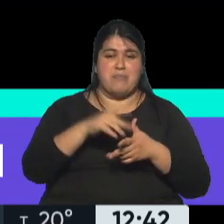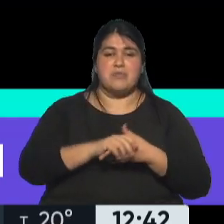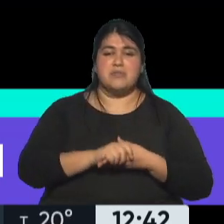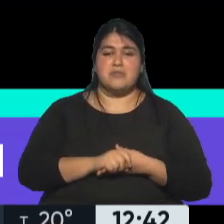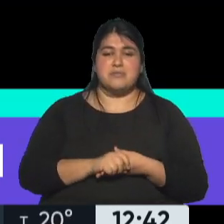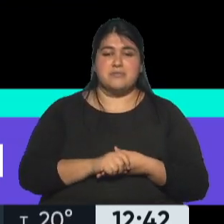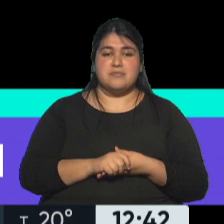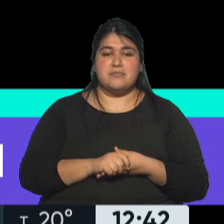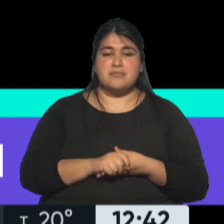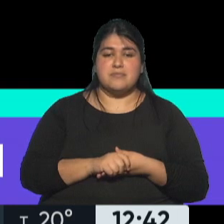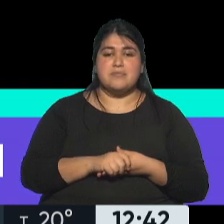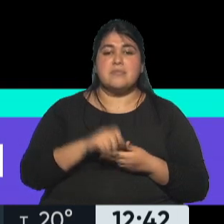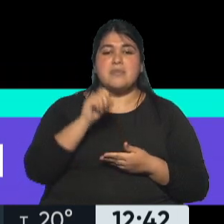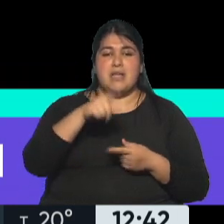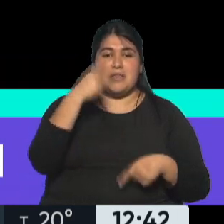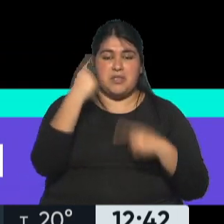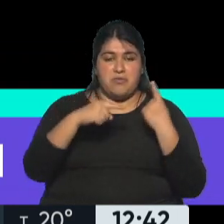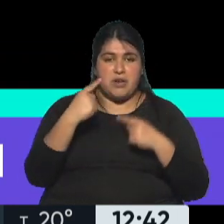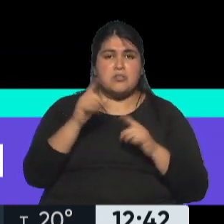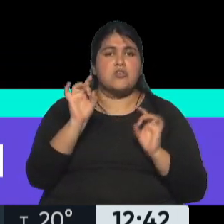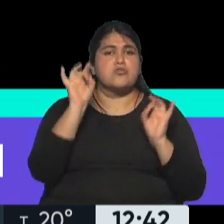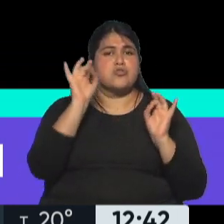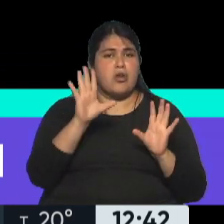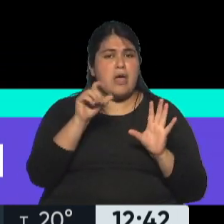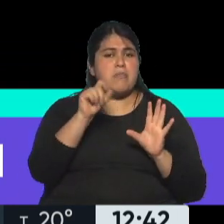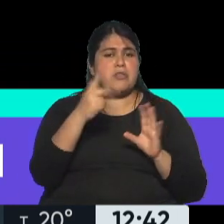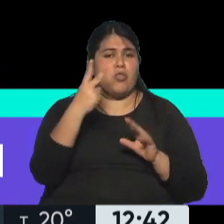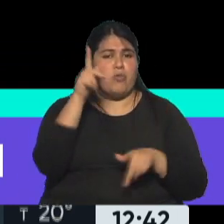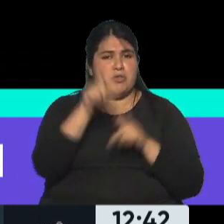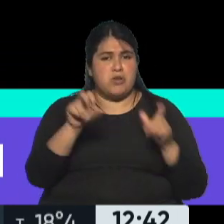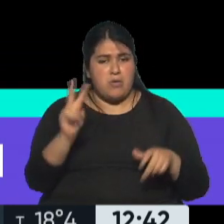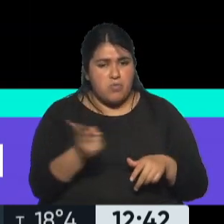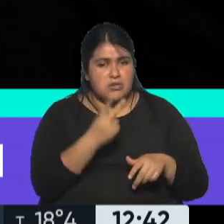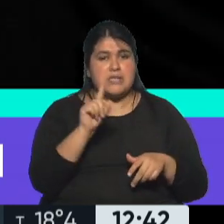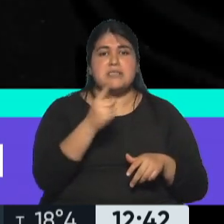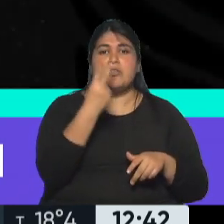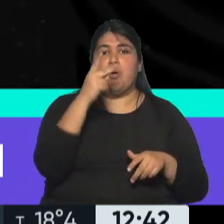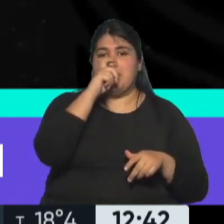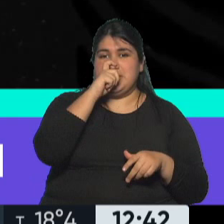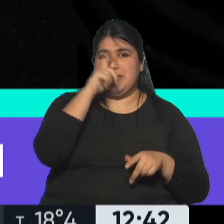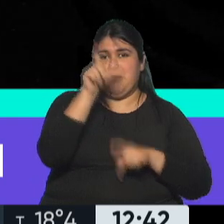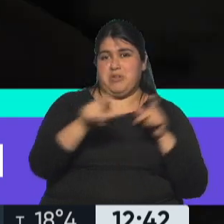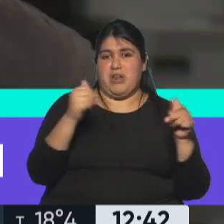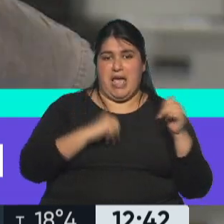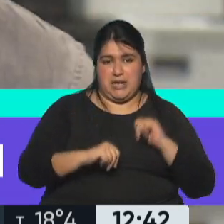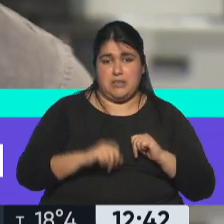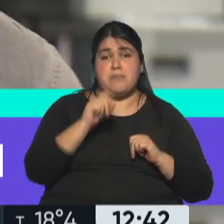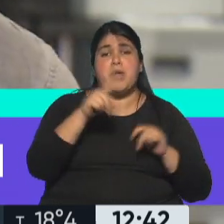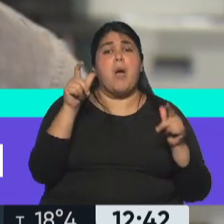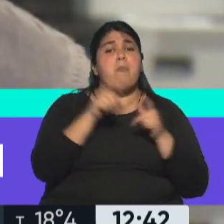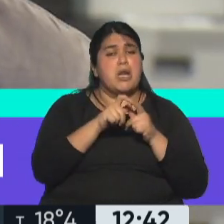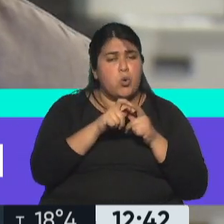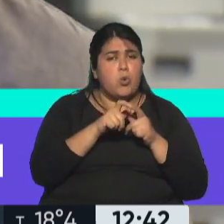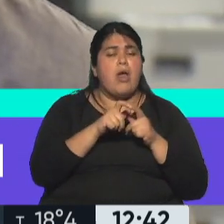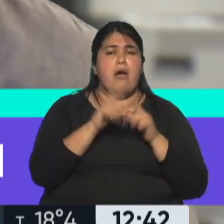Hasta el momento las autoridades soviéticas solo reconocen dos muertos y 197 heridos. Esta es una película de